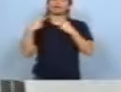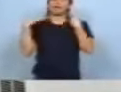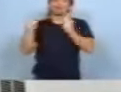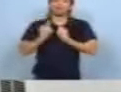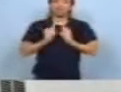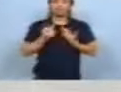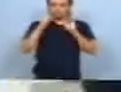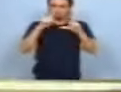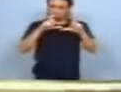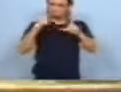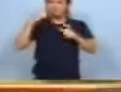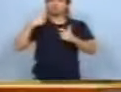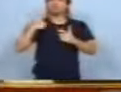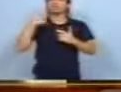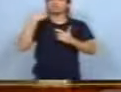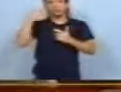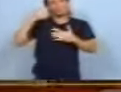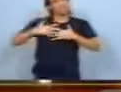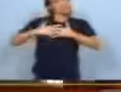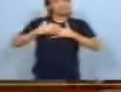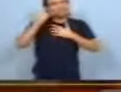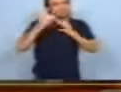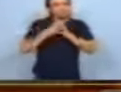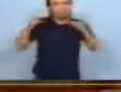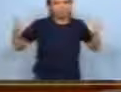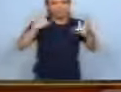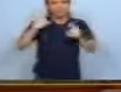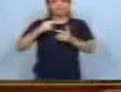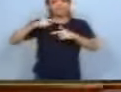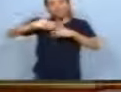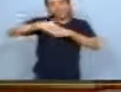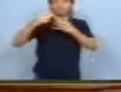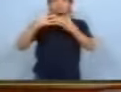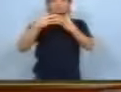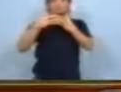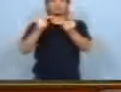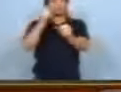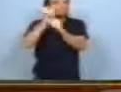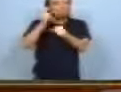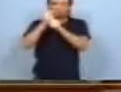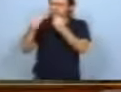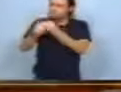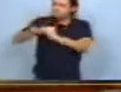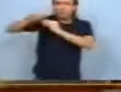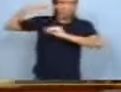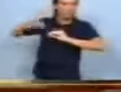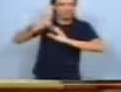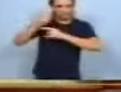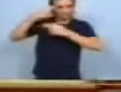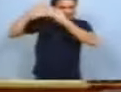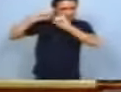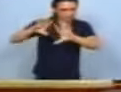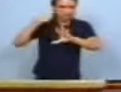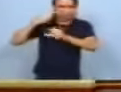fue una emoción muy grande, y la combinación de trabajo de años, que nosotros